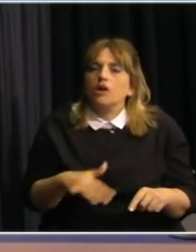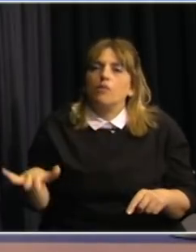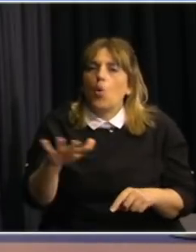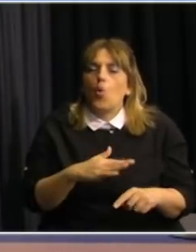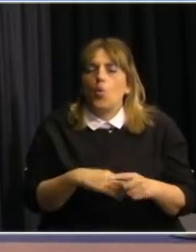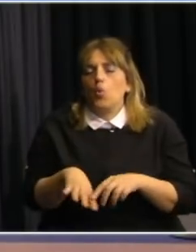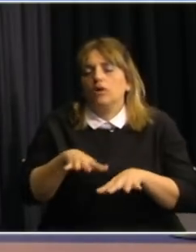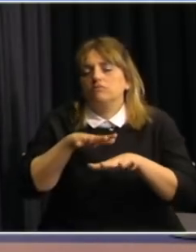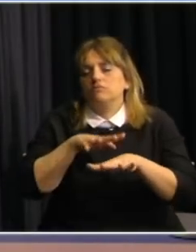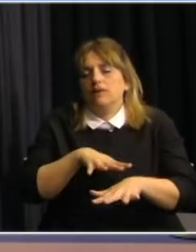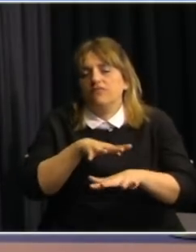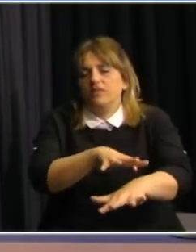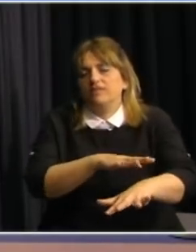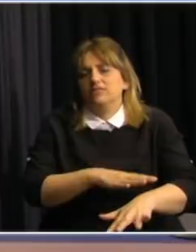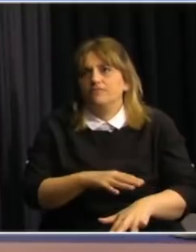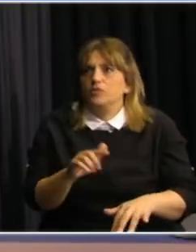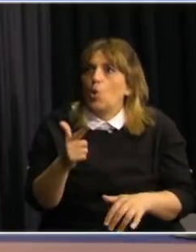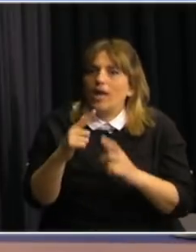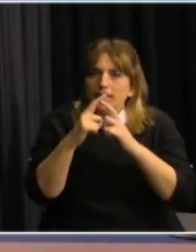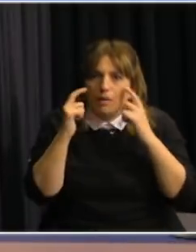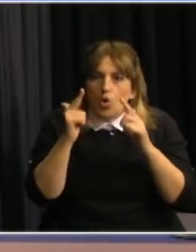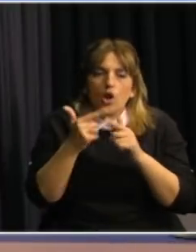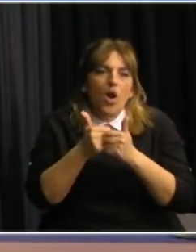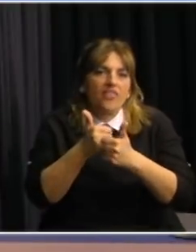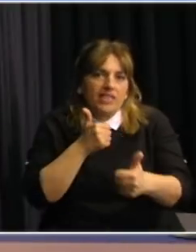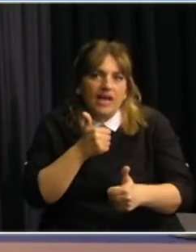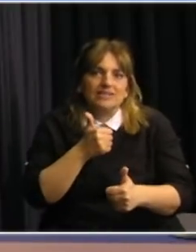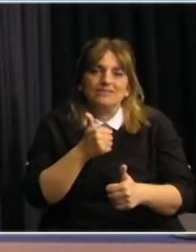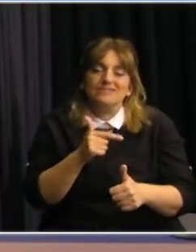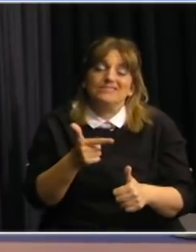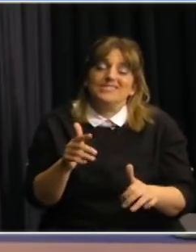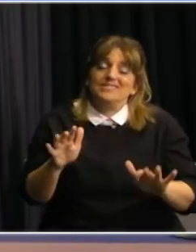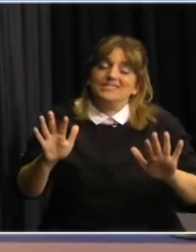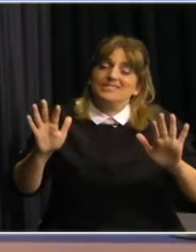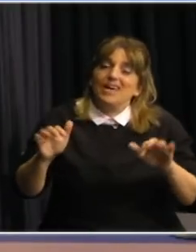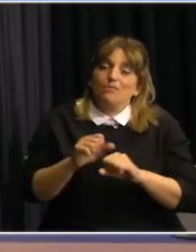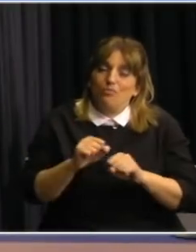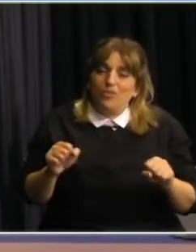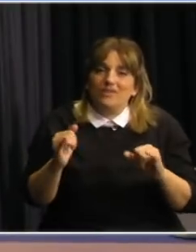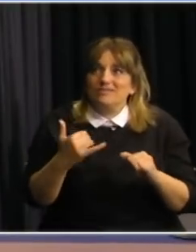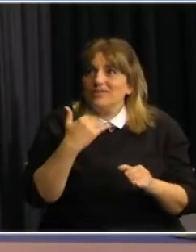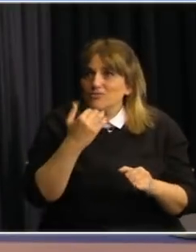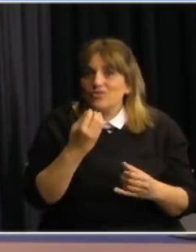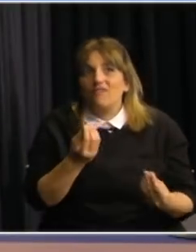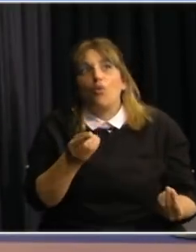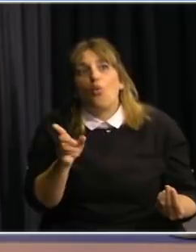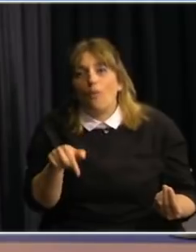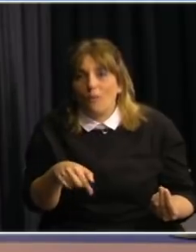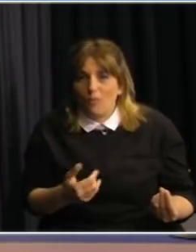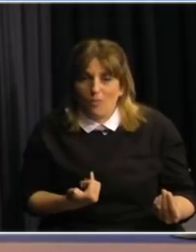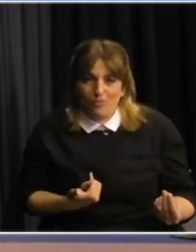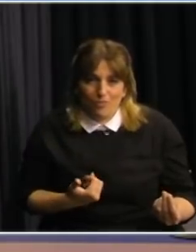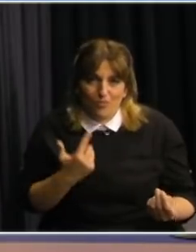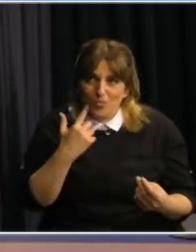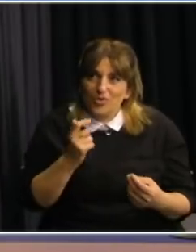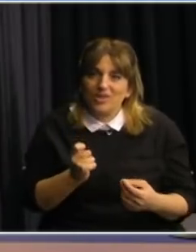manifestación masiva donde no se cumplen las medidas de distanciamiento entonces de vuelta los